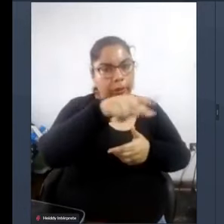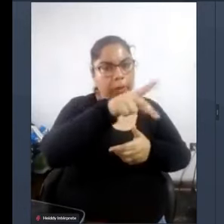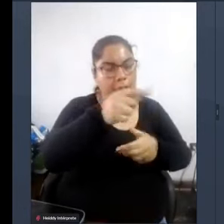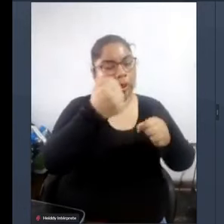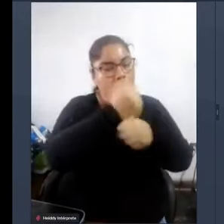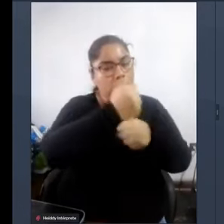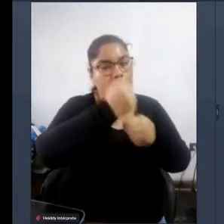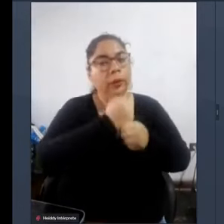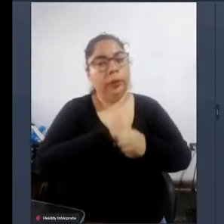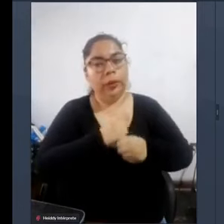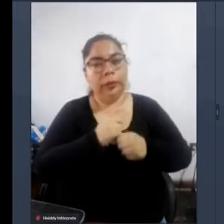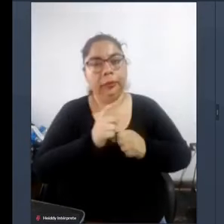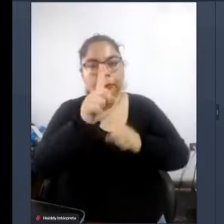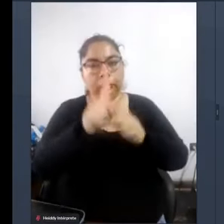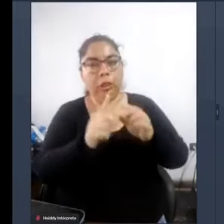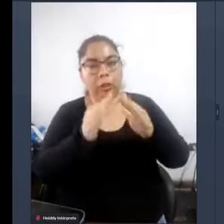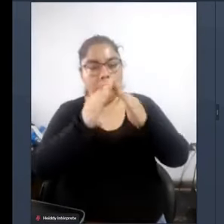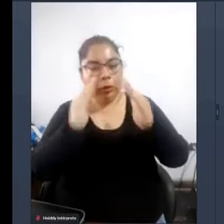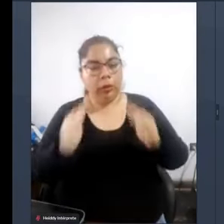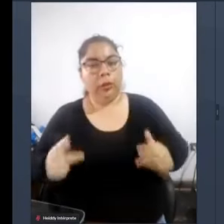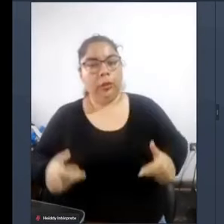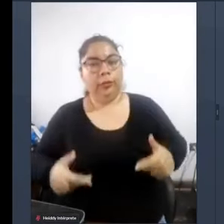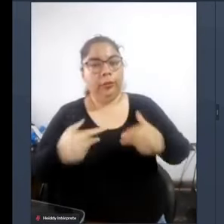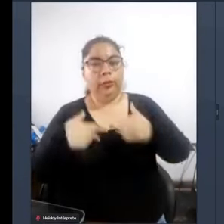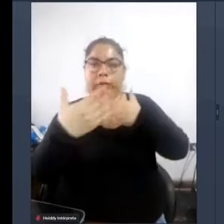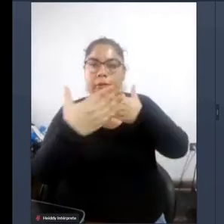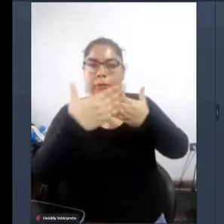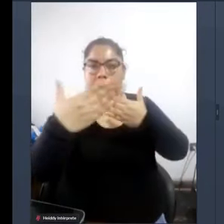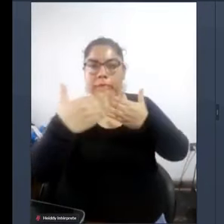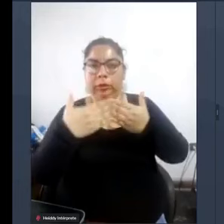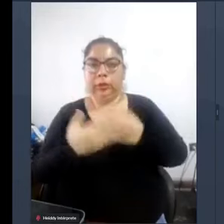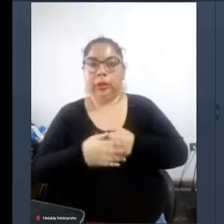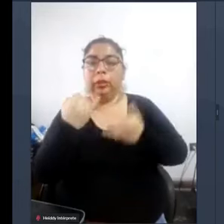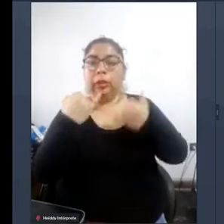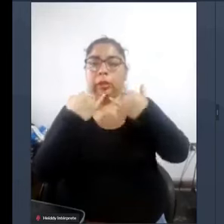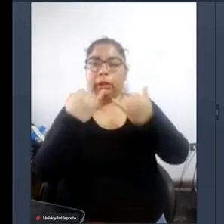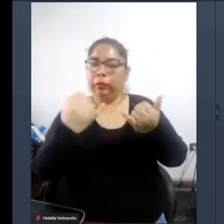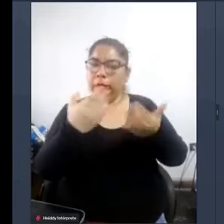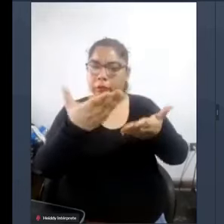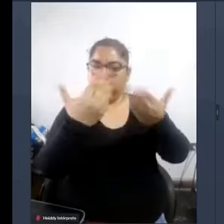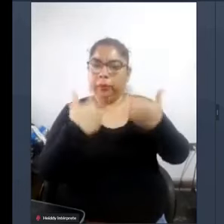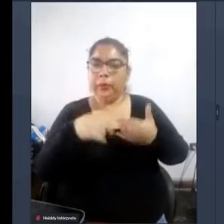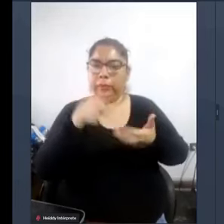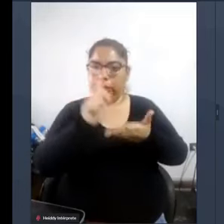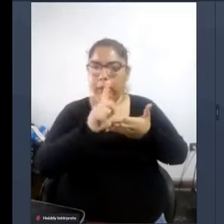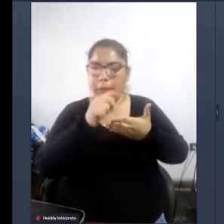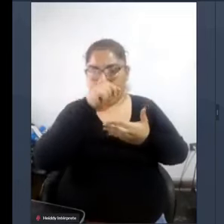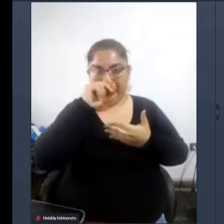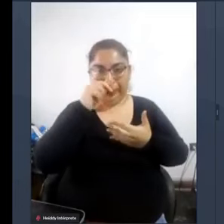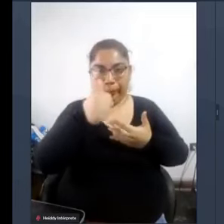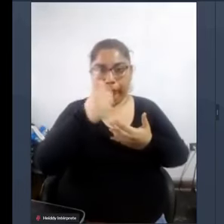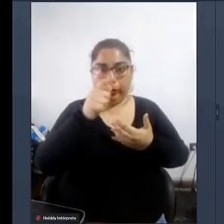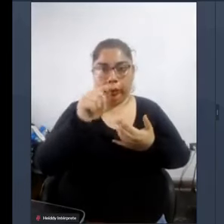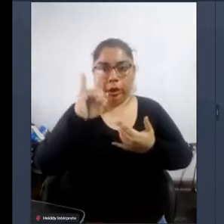y ellos viven en distritos periféricos esta información viene de Lima como ambos del año 2018